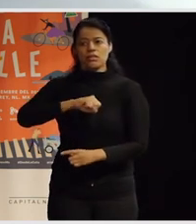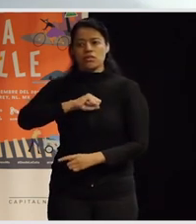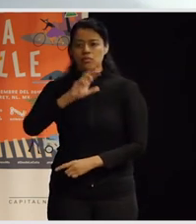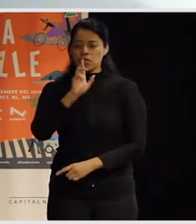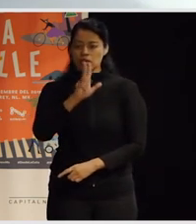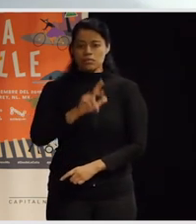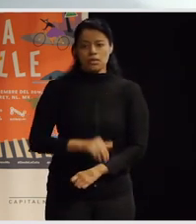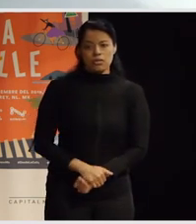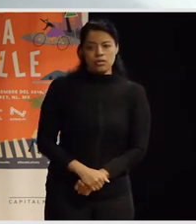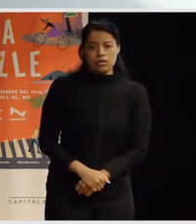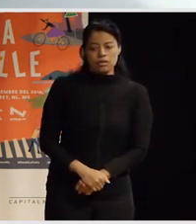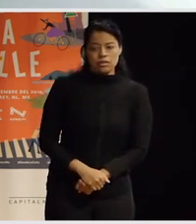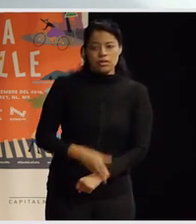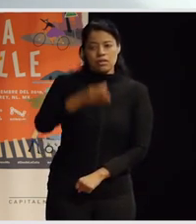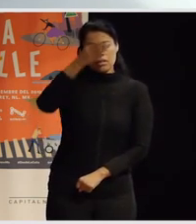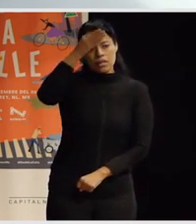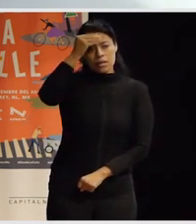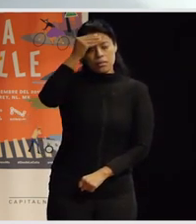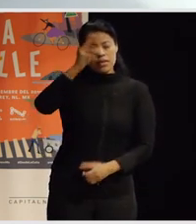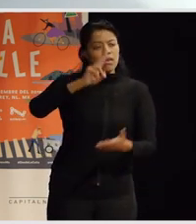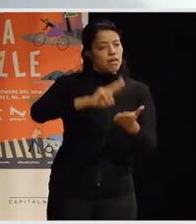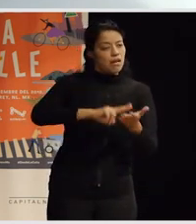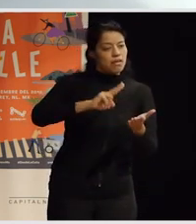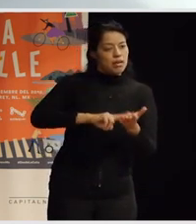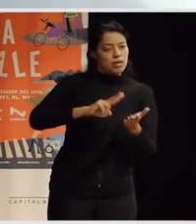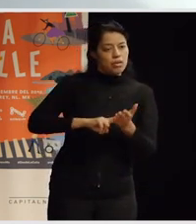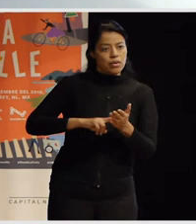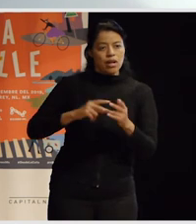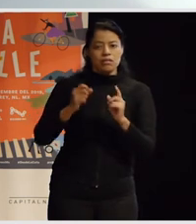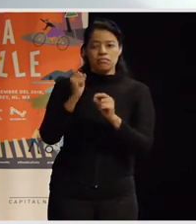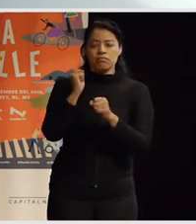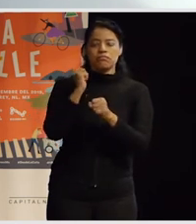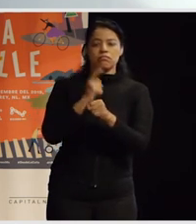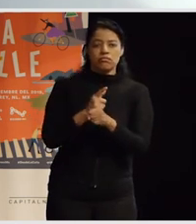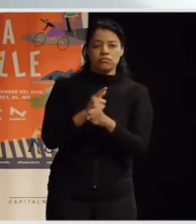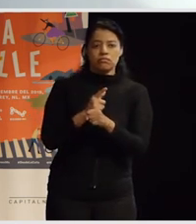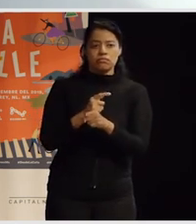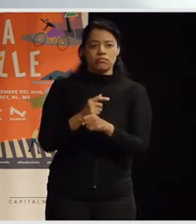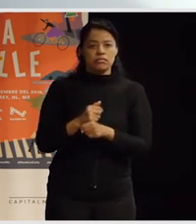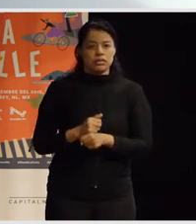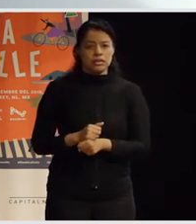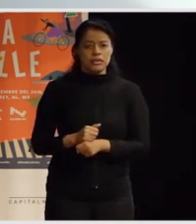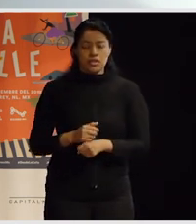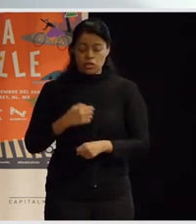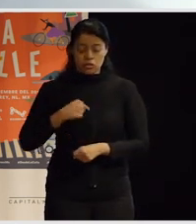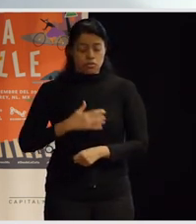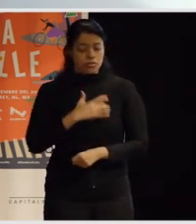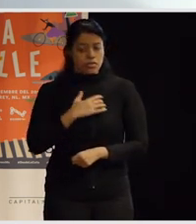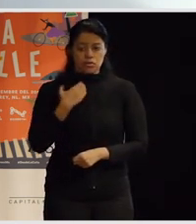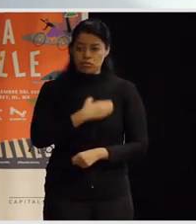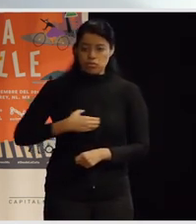como hay que aprender también a valorar las que estamos hoy aquí las que estamos discutiendo y la riqueza del debate ¿no? y yo desde luego estoy súper contenta